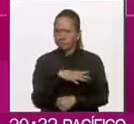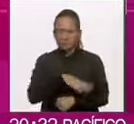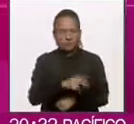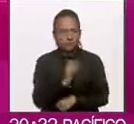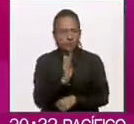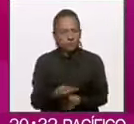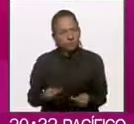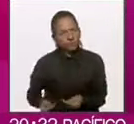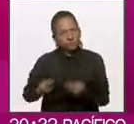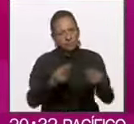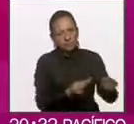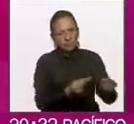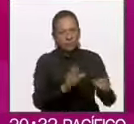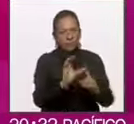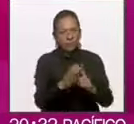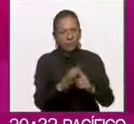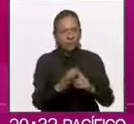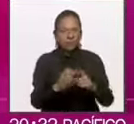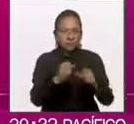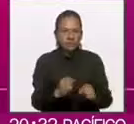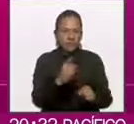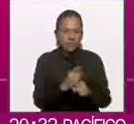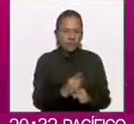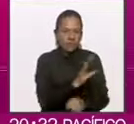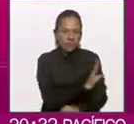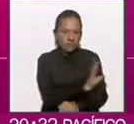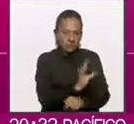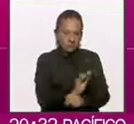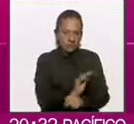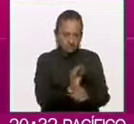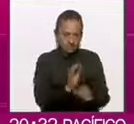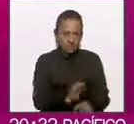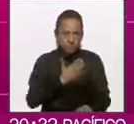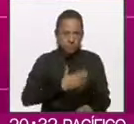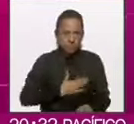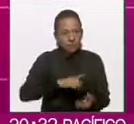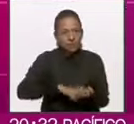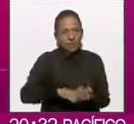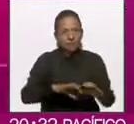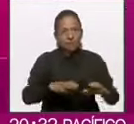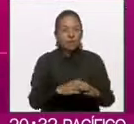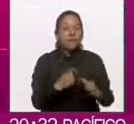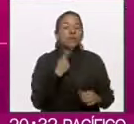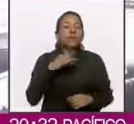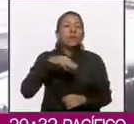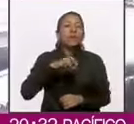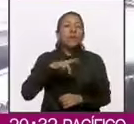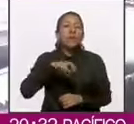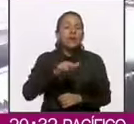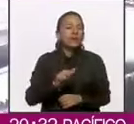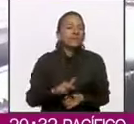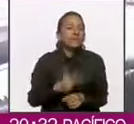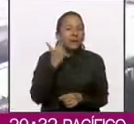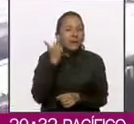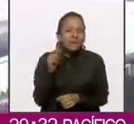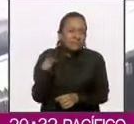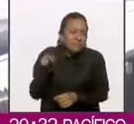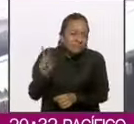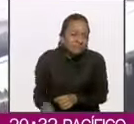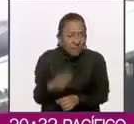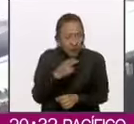y Justicia de Morena porque sigue sin estar de acuerdo con los resultados de las encuestas